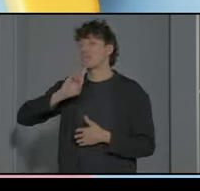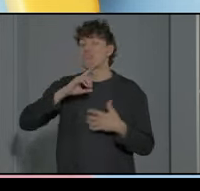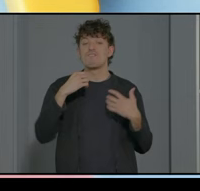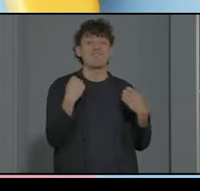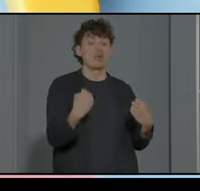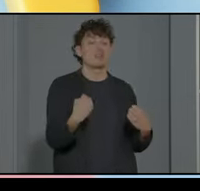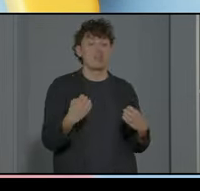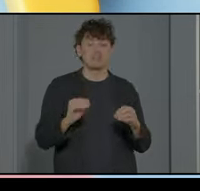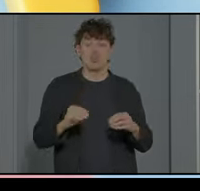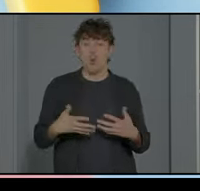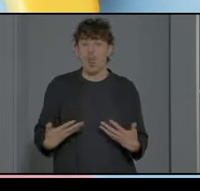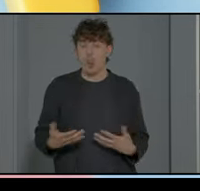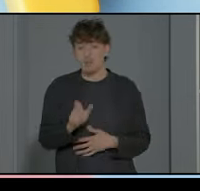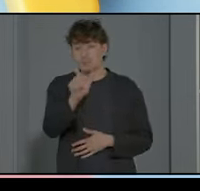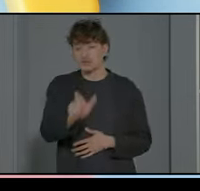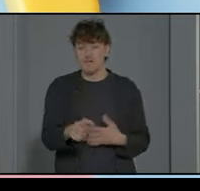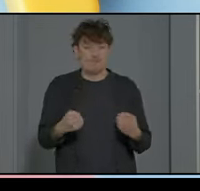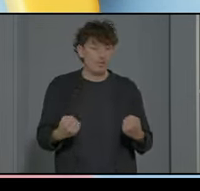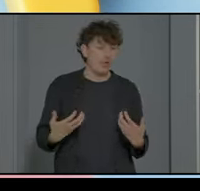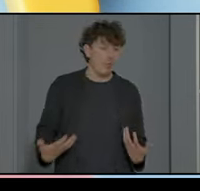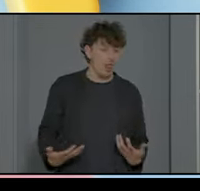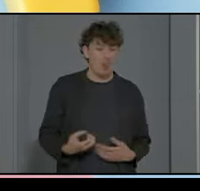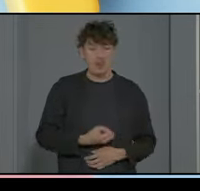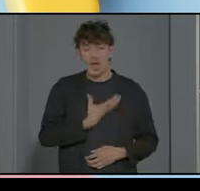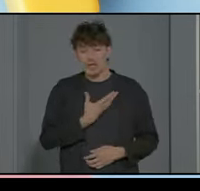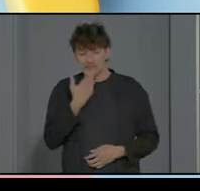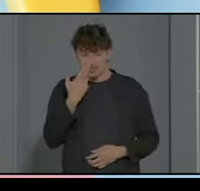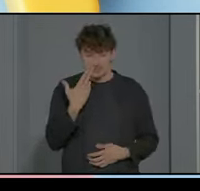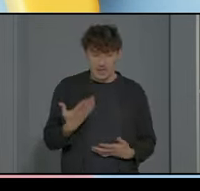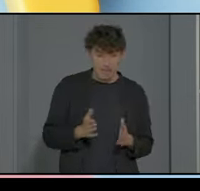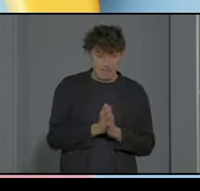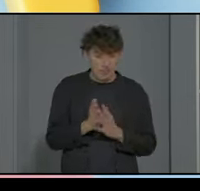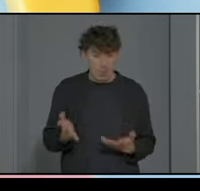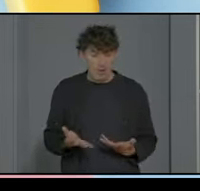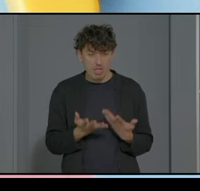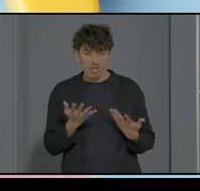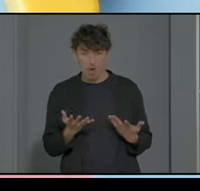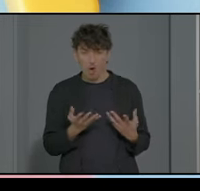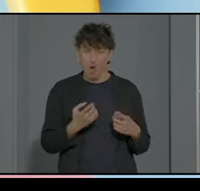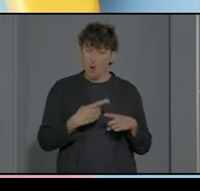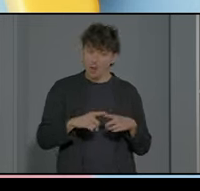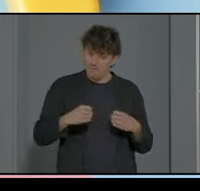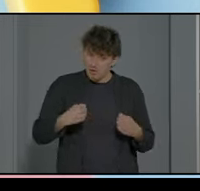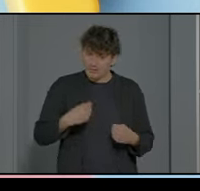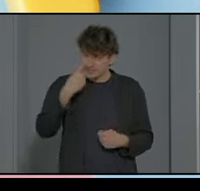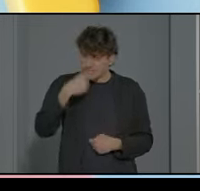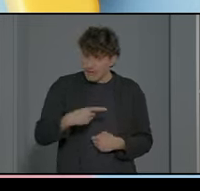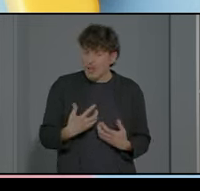del alumno de la persona con sus intereses sus motivaciones sus puntos fuertes porque es desde ahí